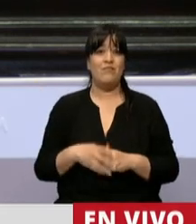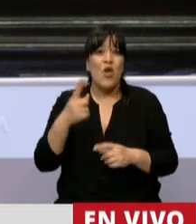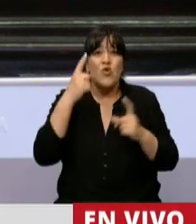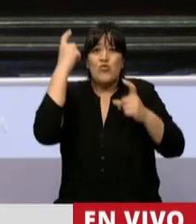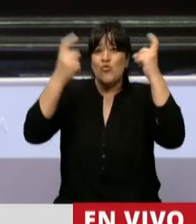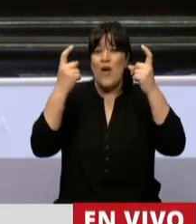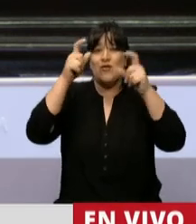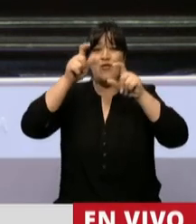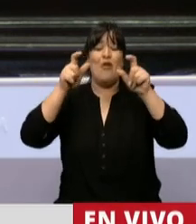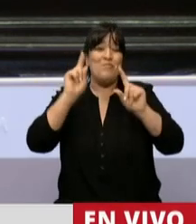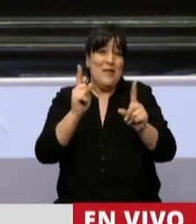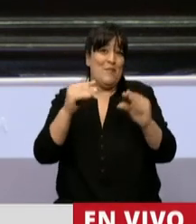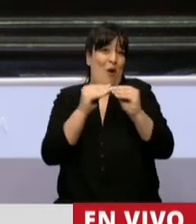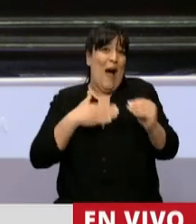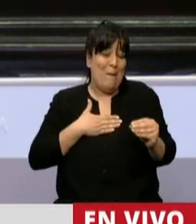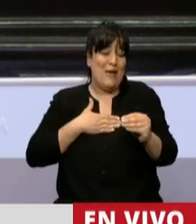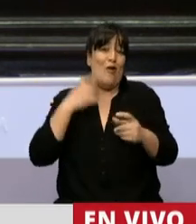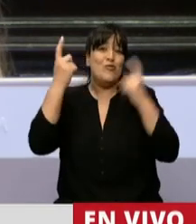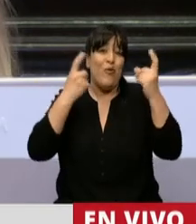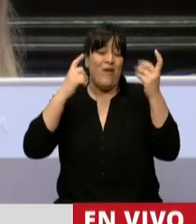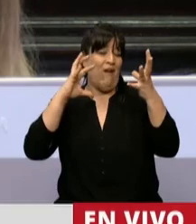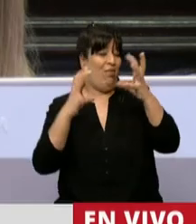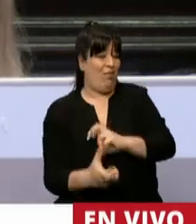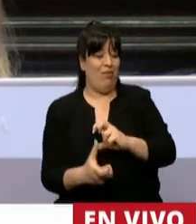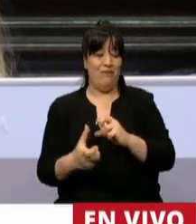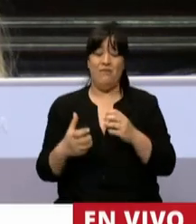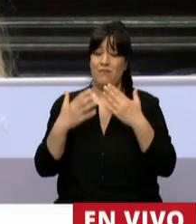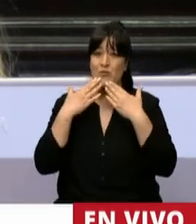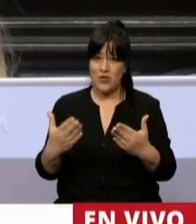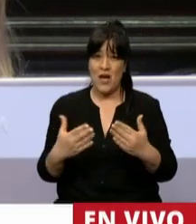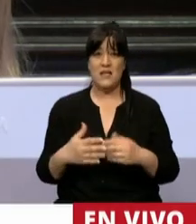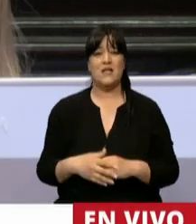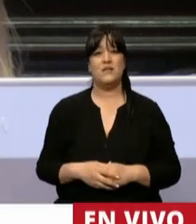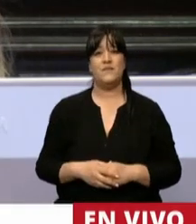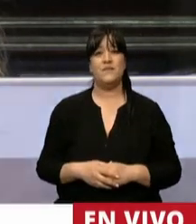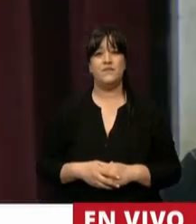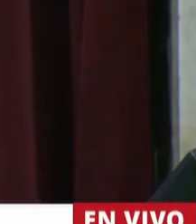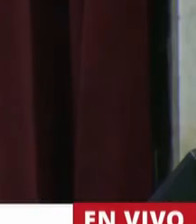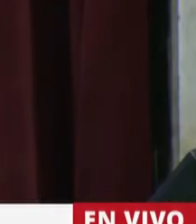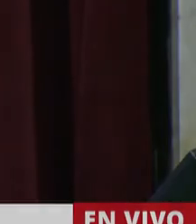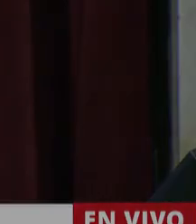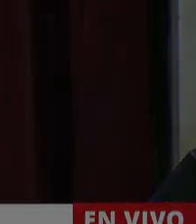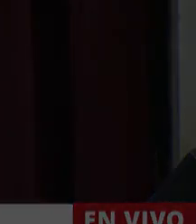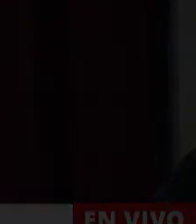los sueños de muchos Pablos. Muchas gracias. Gracias, diputada Lospenato. Gracias. Gracias.